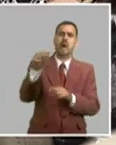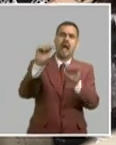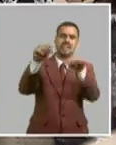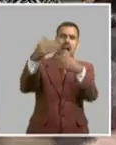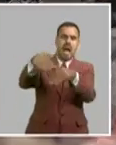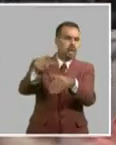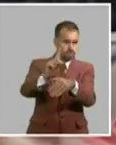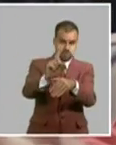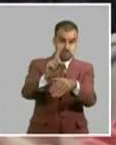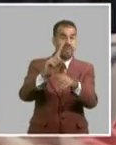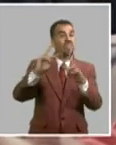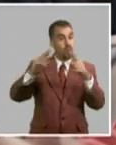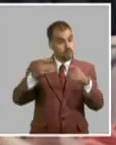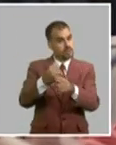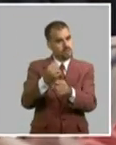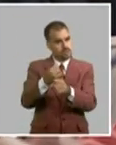retomar ese trabajo.